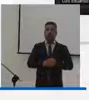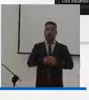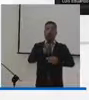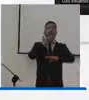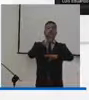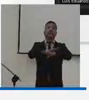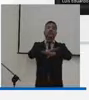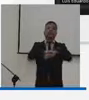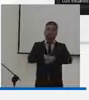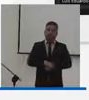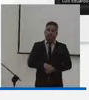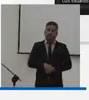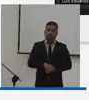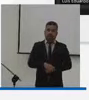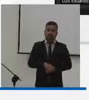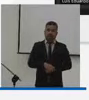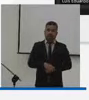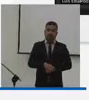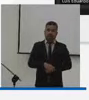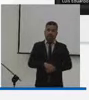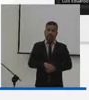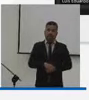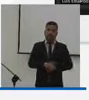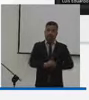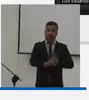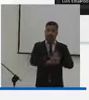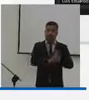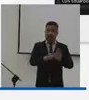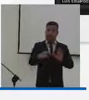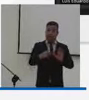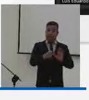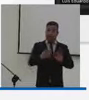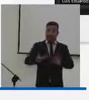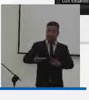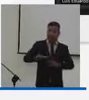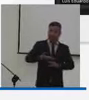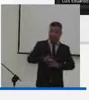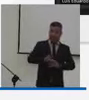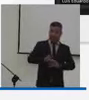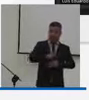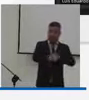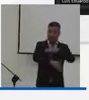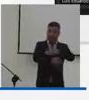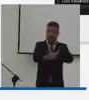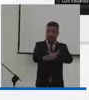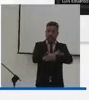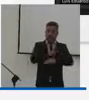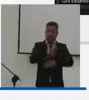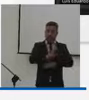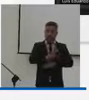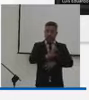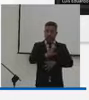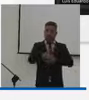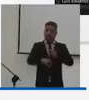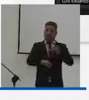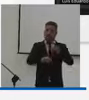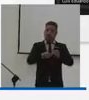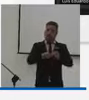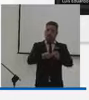Muy buenas tardes. Dentro de la ley que se ha planteado por parte del Ministerio y por parte